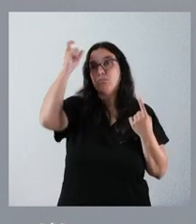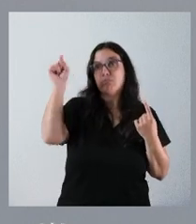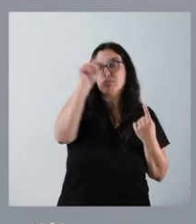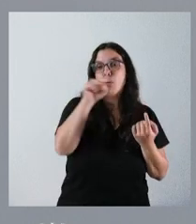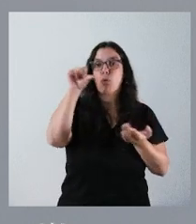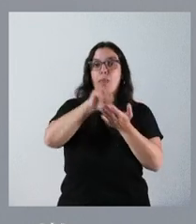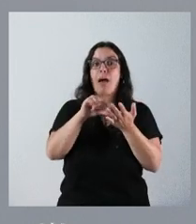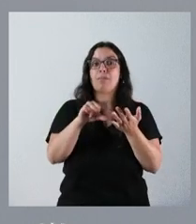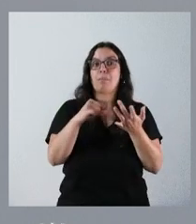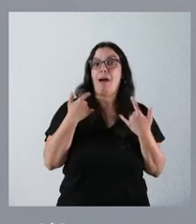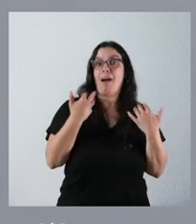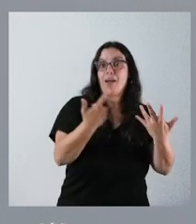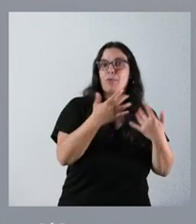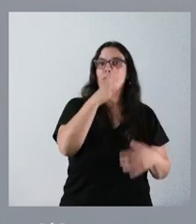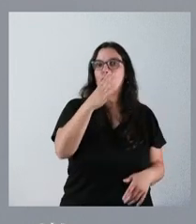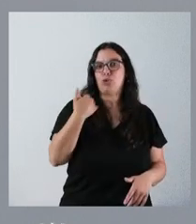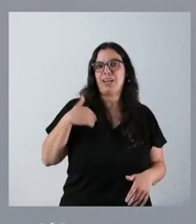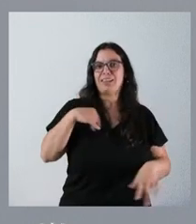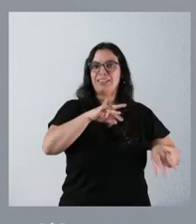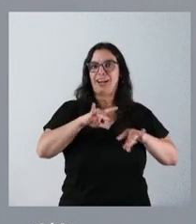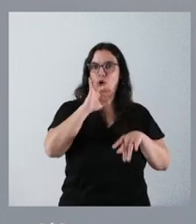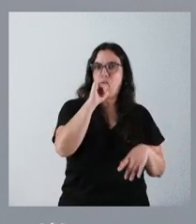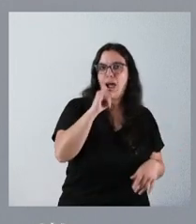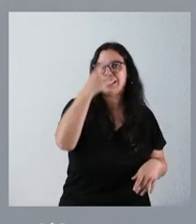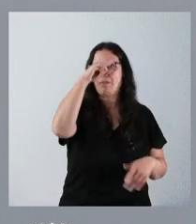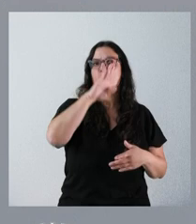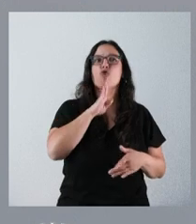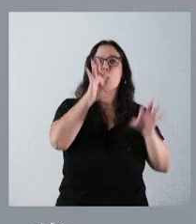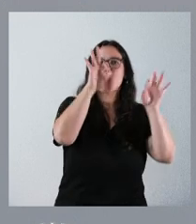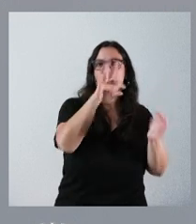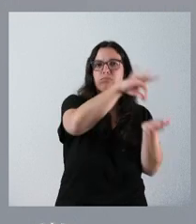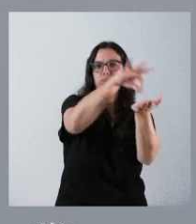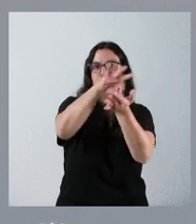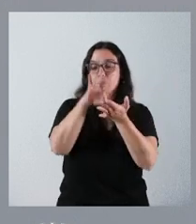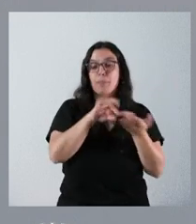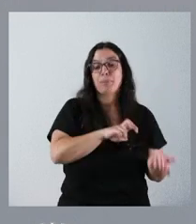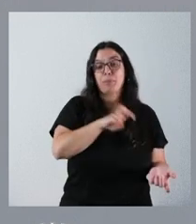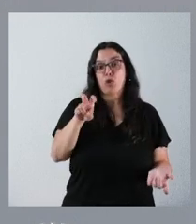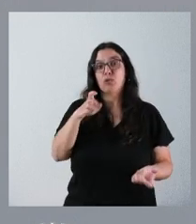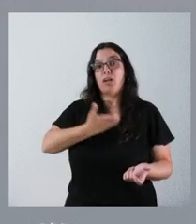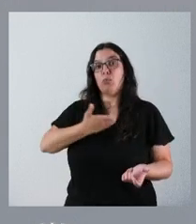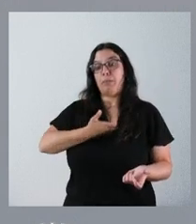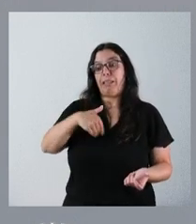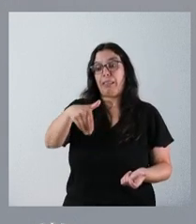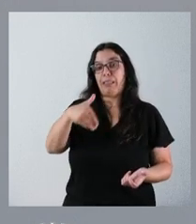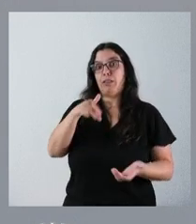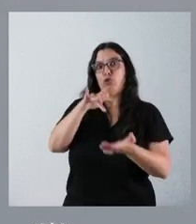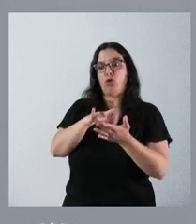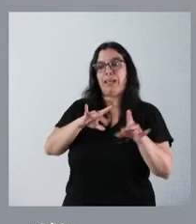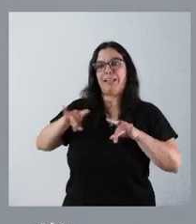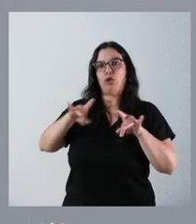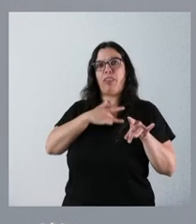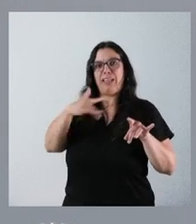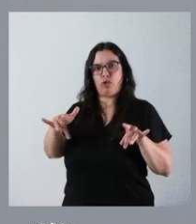ágil, porque ya podemos disponer de los terrenos, las ubicaciones. En otras, yo sé que los ayuntamientos están a punto de hacer las correspondientes cesiones. Iremos